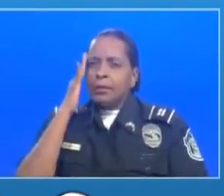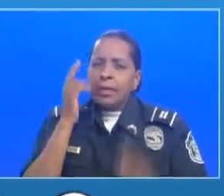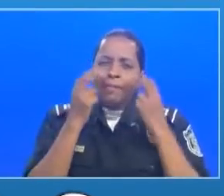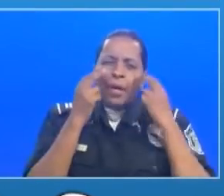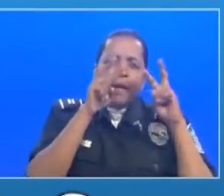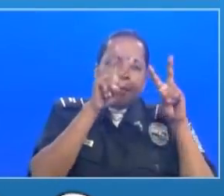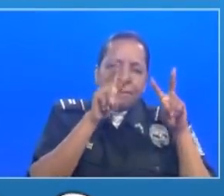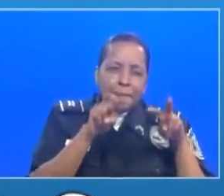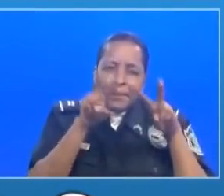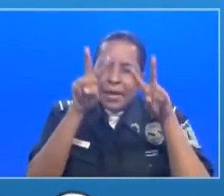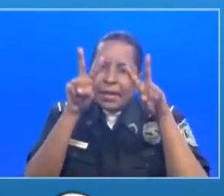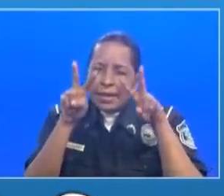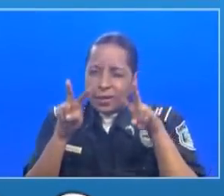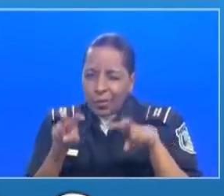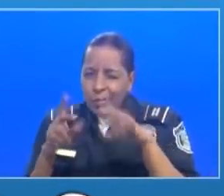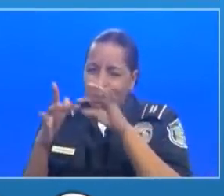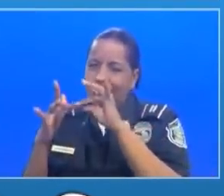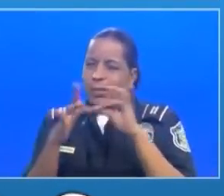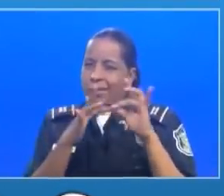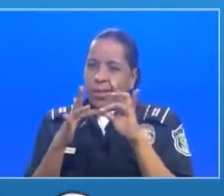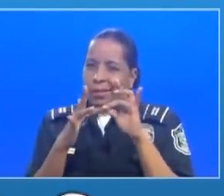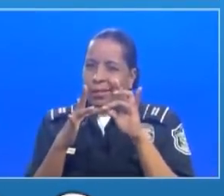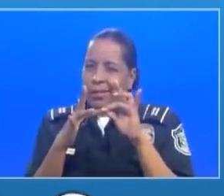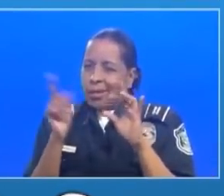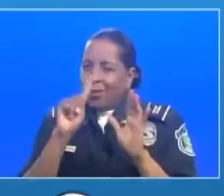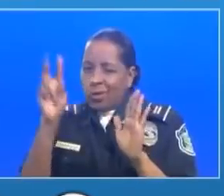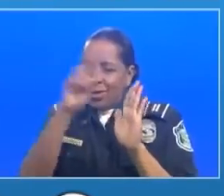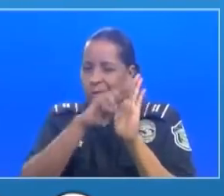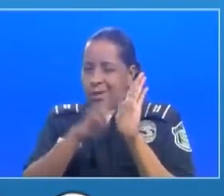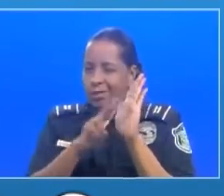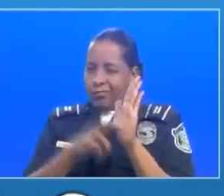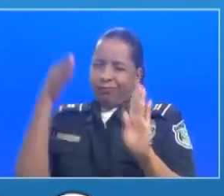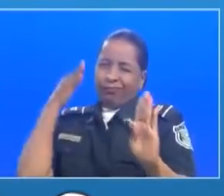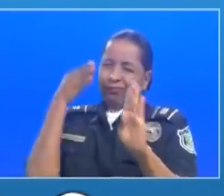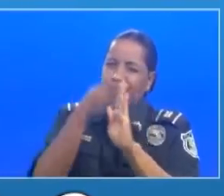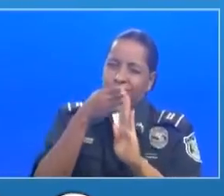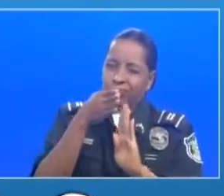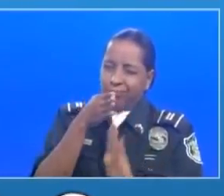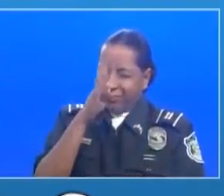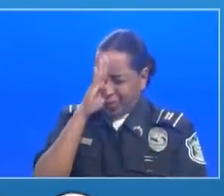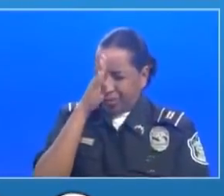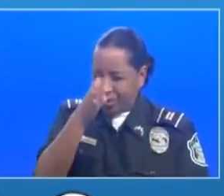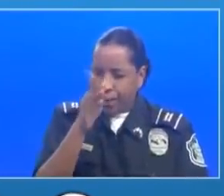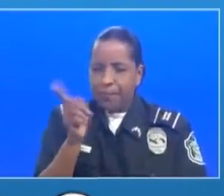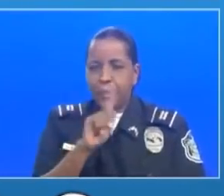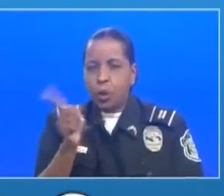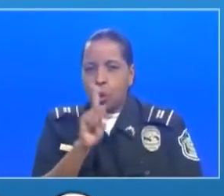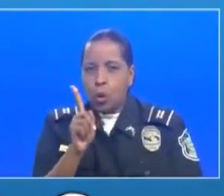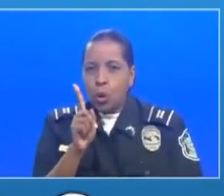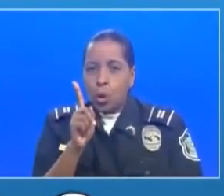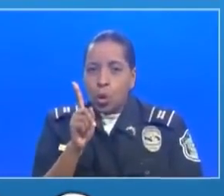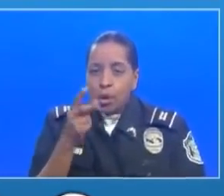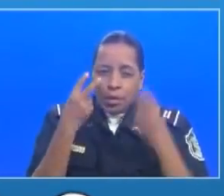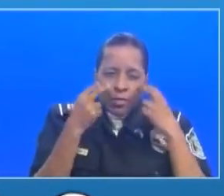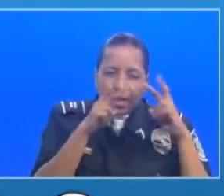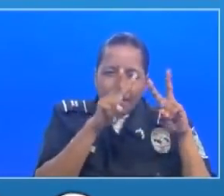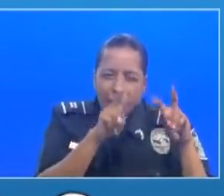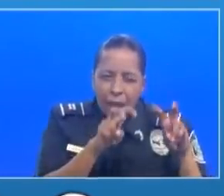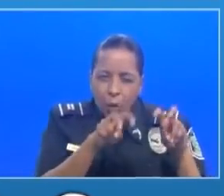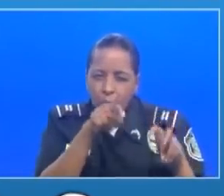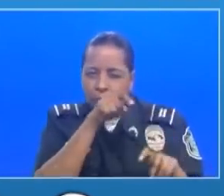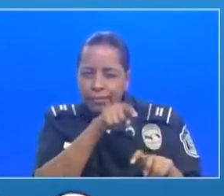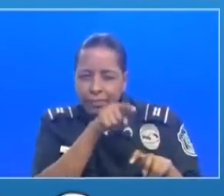manera muy especial no hay una regla tácita sino que se valoran los momentos en que ocurren